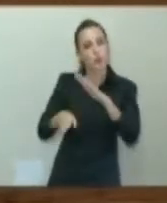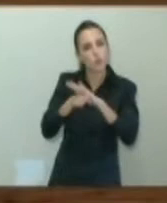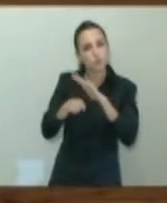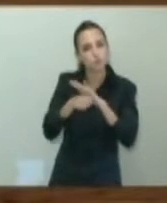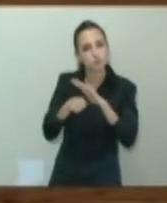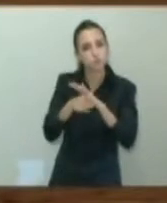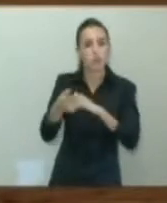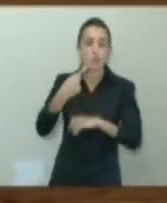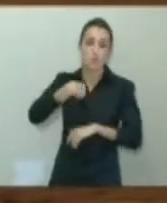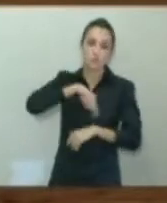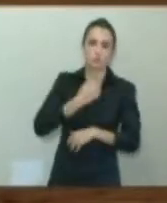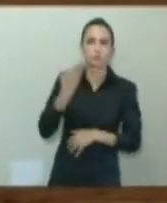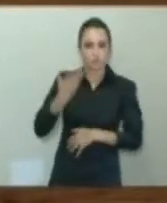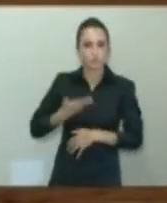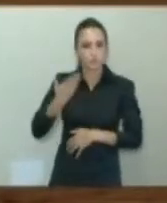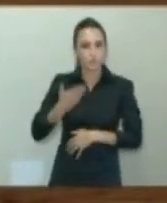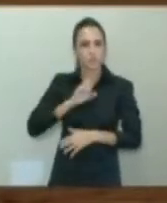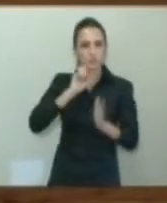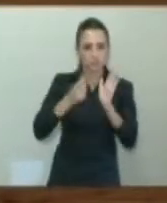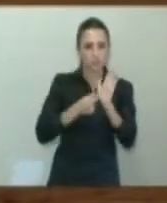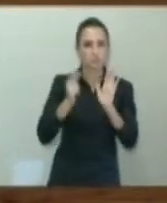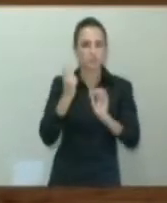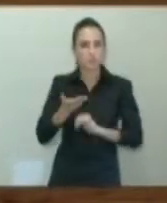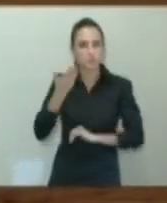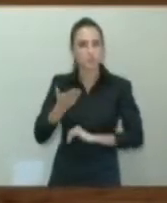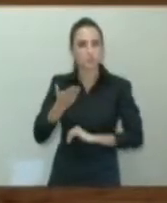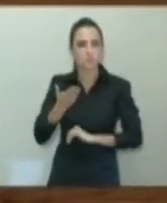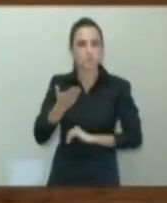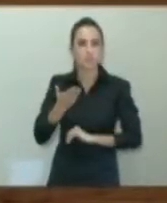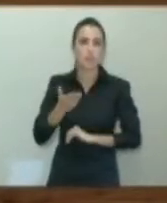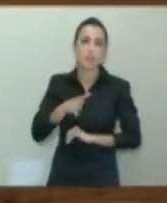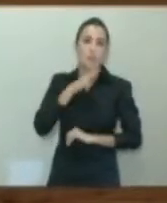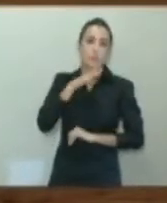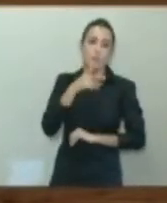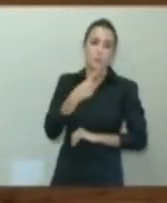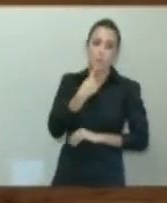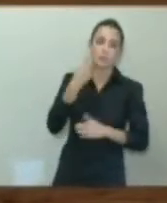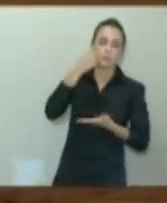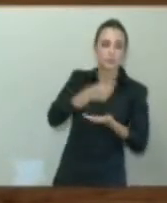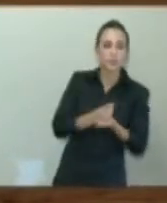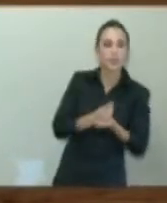¿Qué el